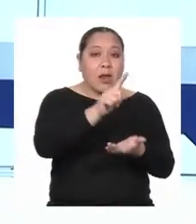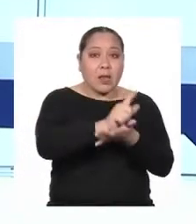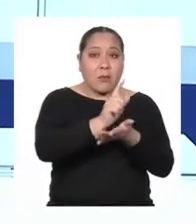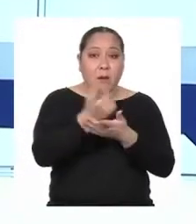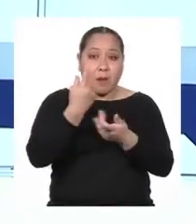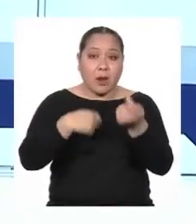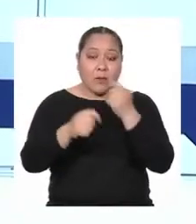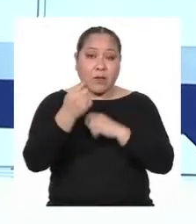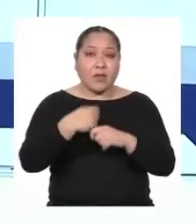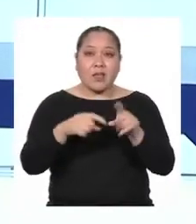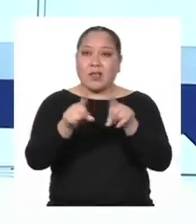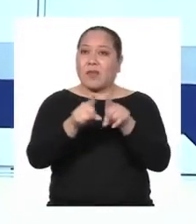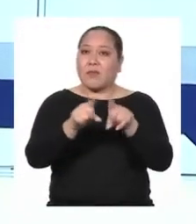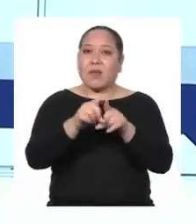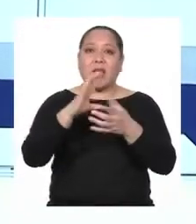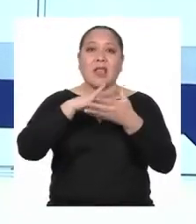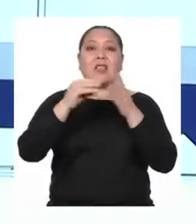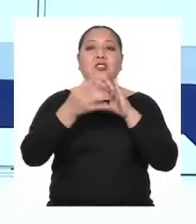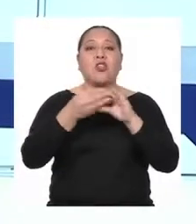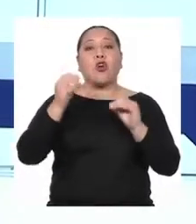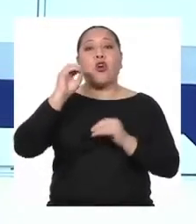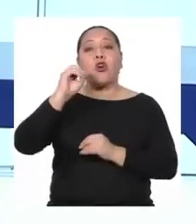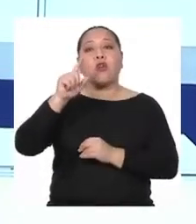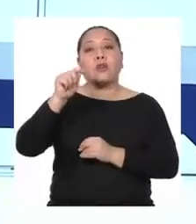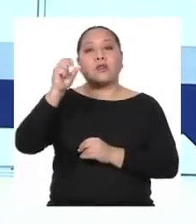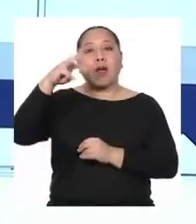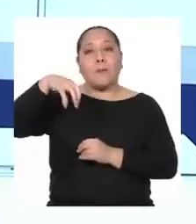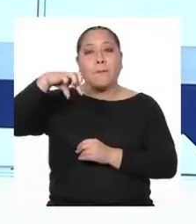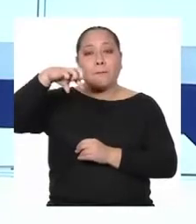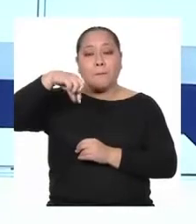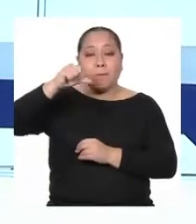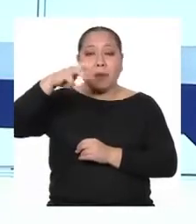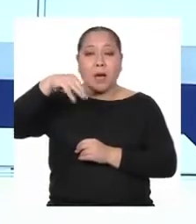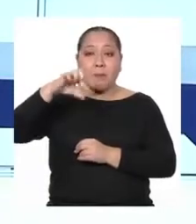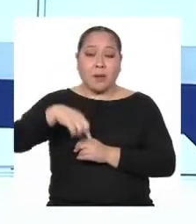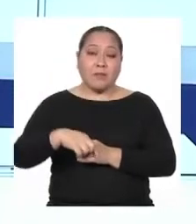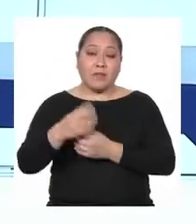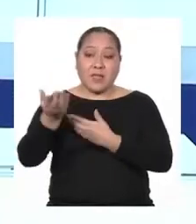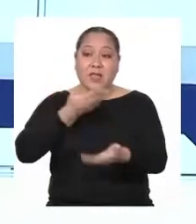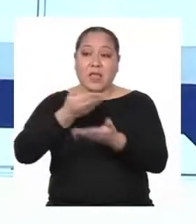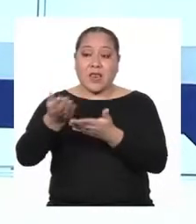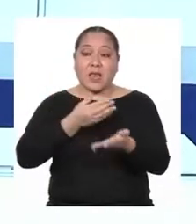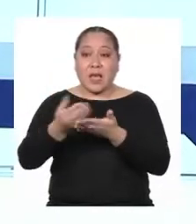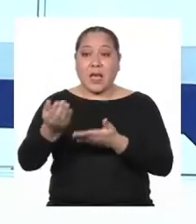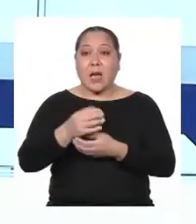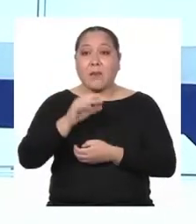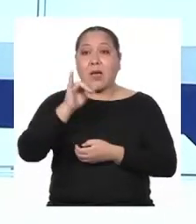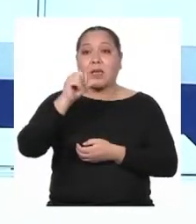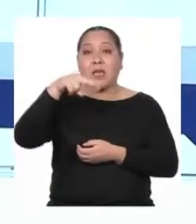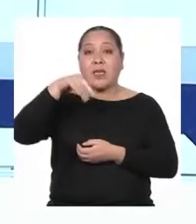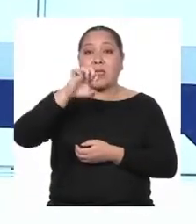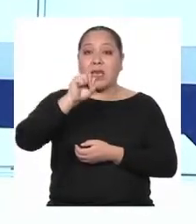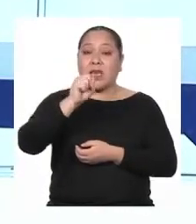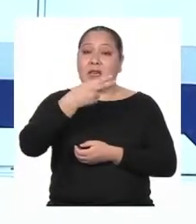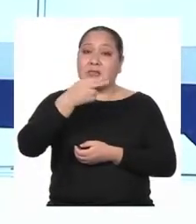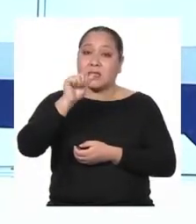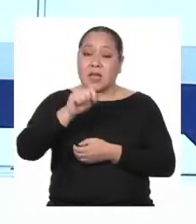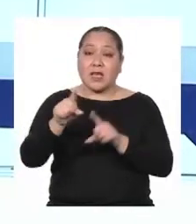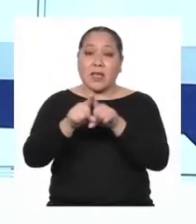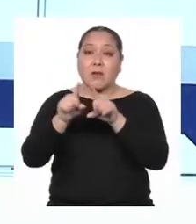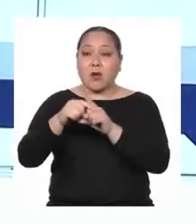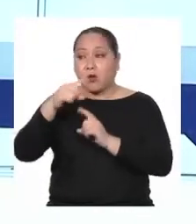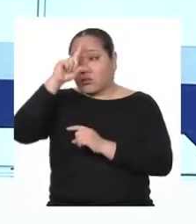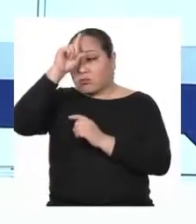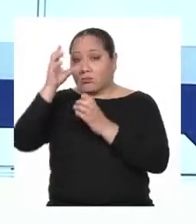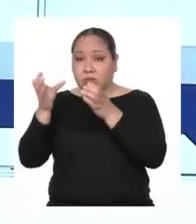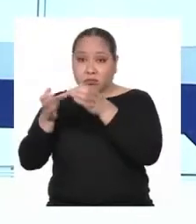la historia de Oxapampa Donde el intercambio cultural entre los colonos y los llanesha Permitió el desarrollo y el